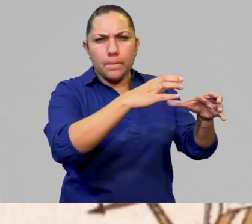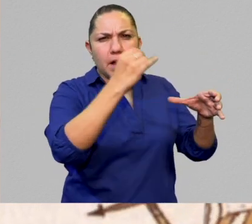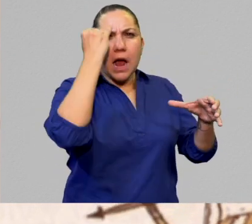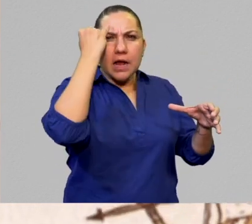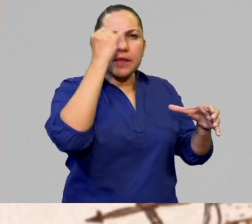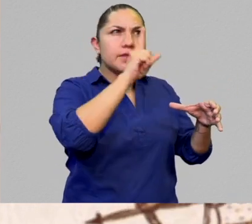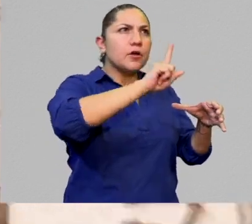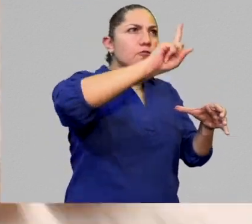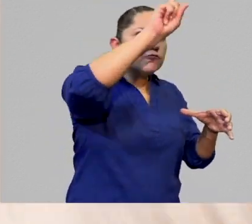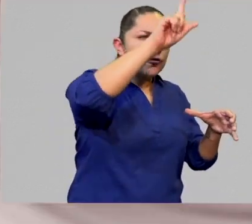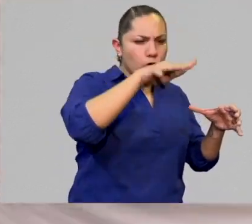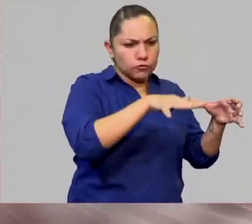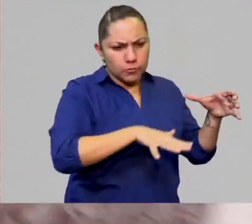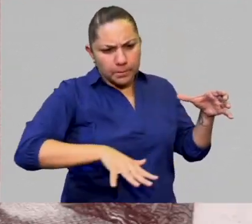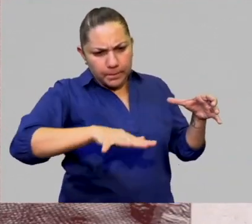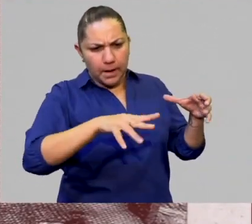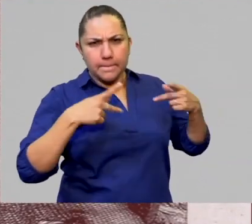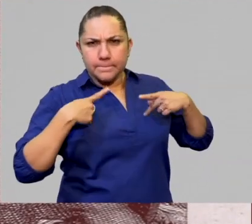cosmos.